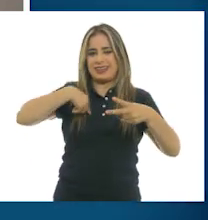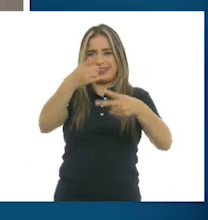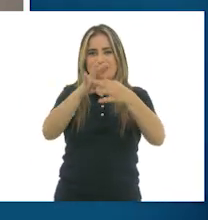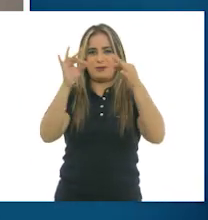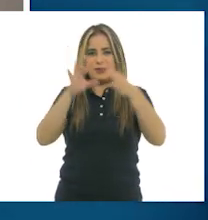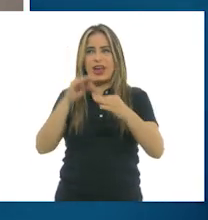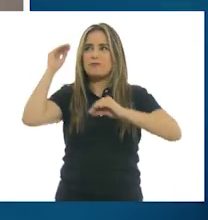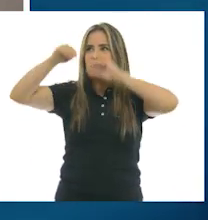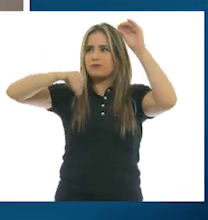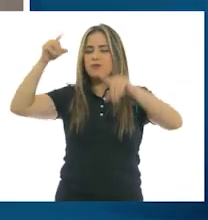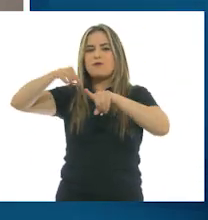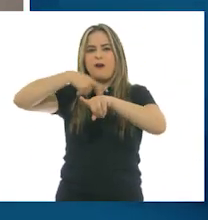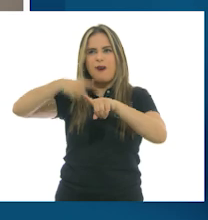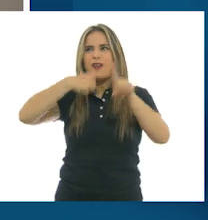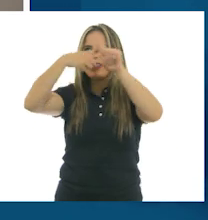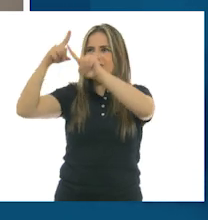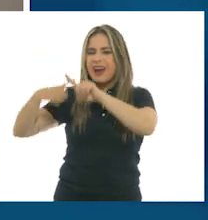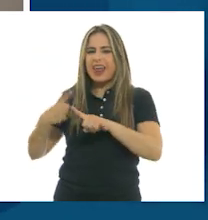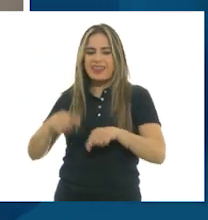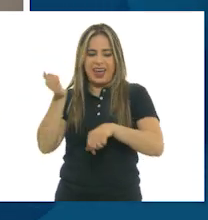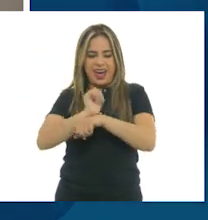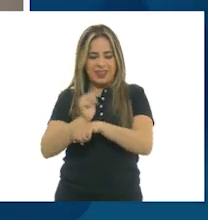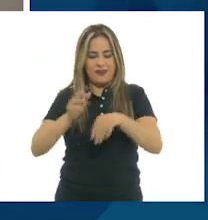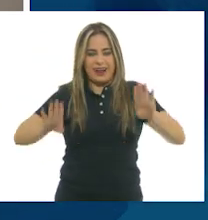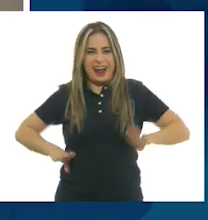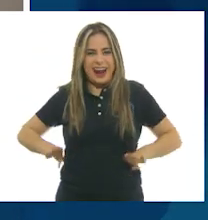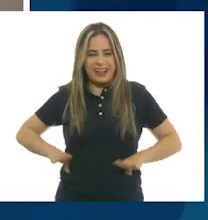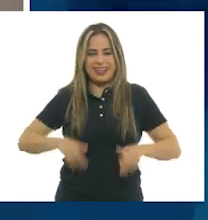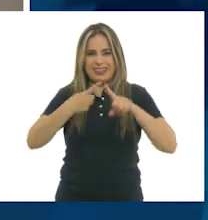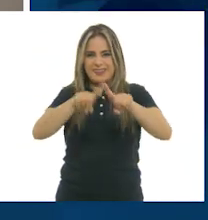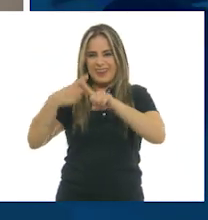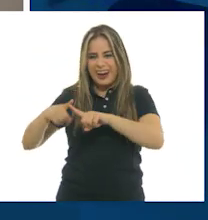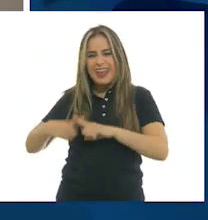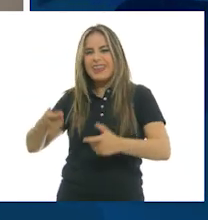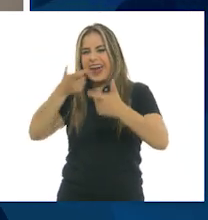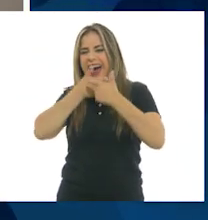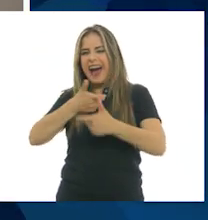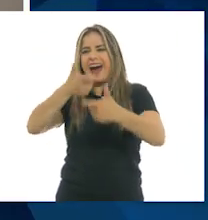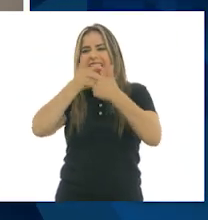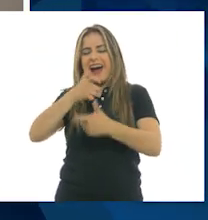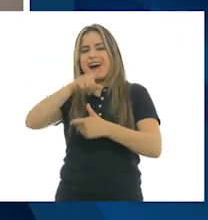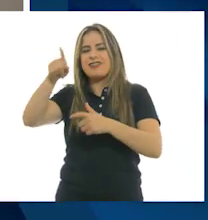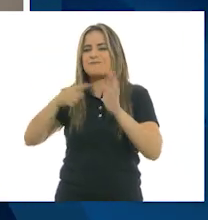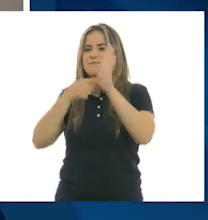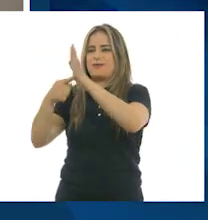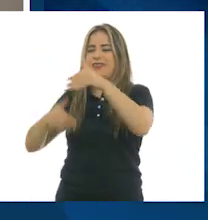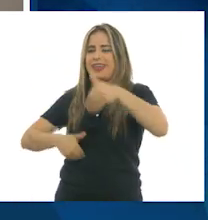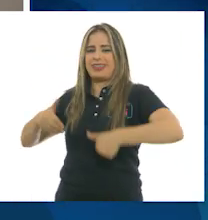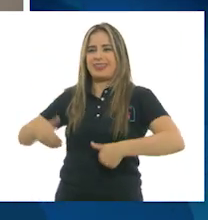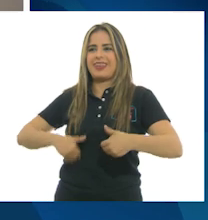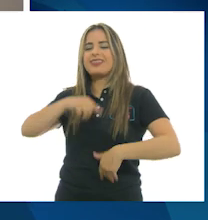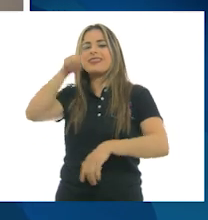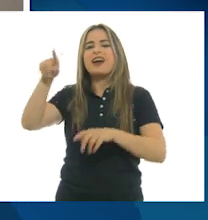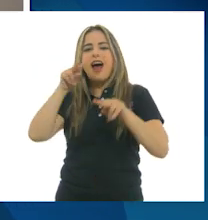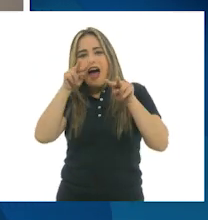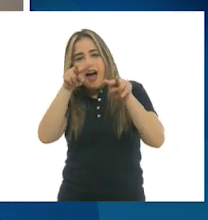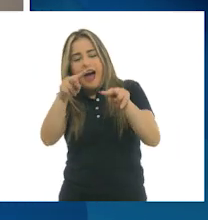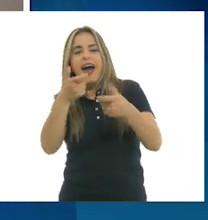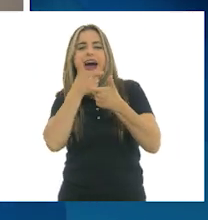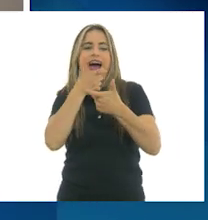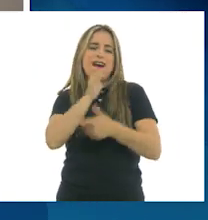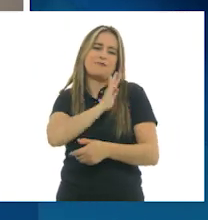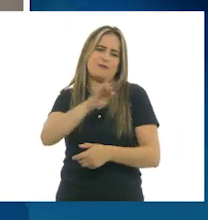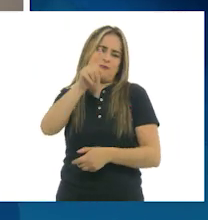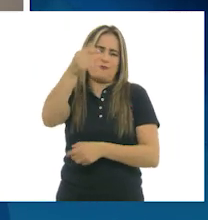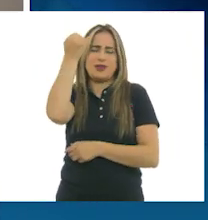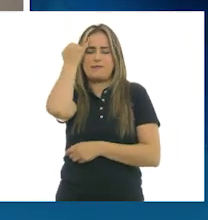Y para hacerlo, les propongo algo muy sencillo. Pueden encontrar una situación, el personaje quiere